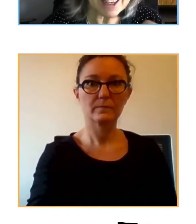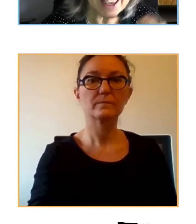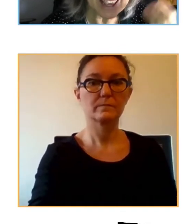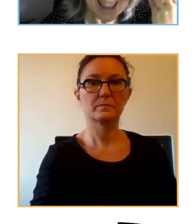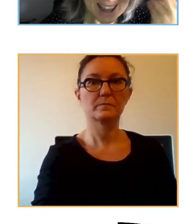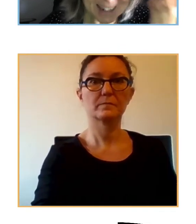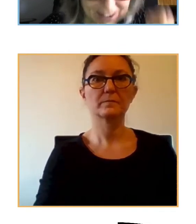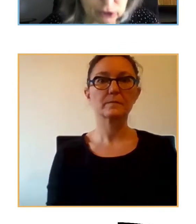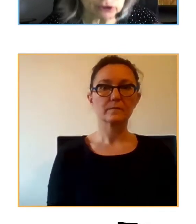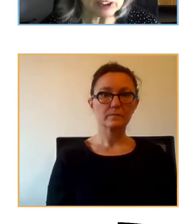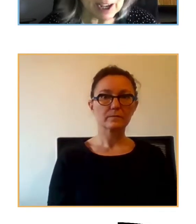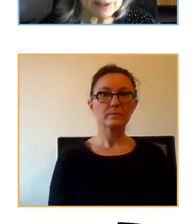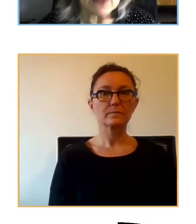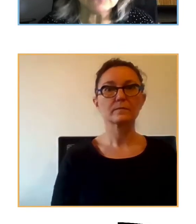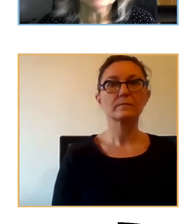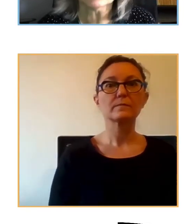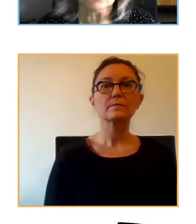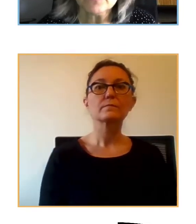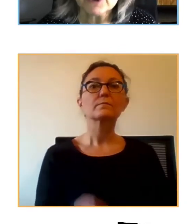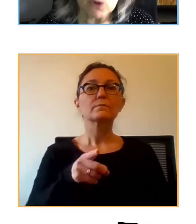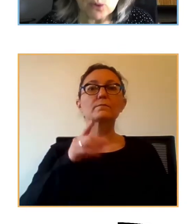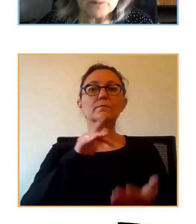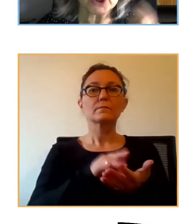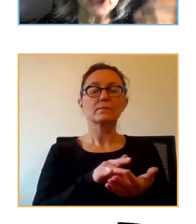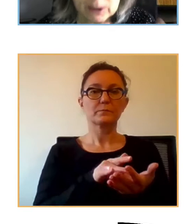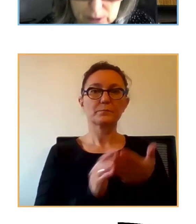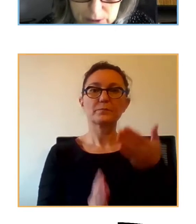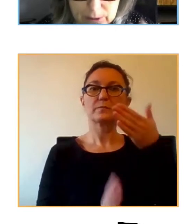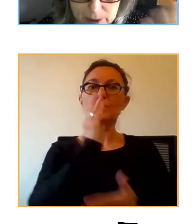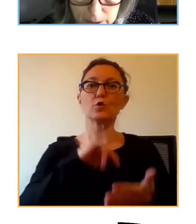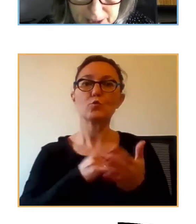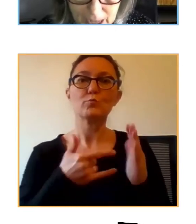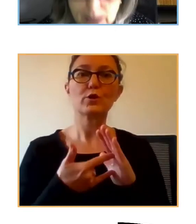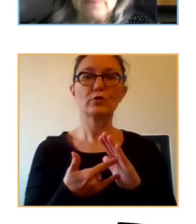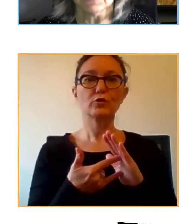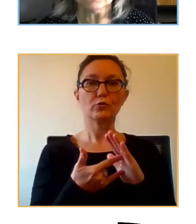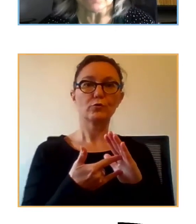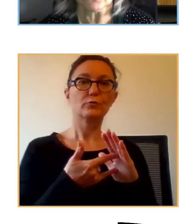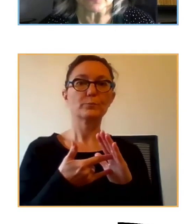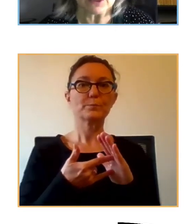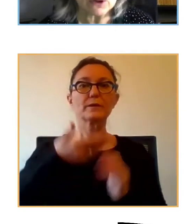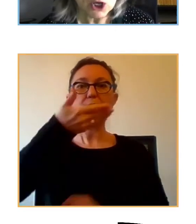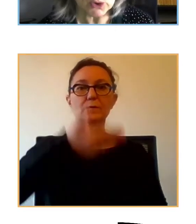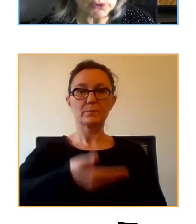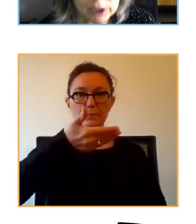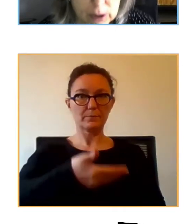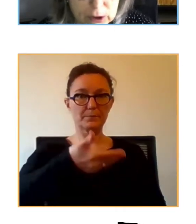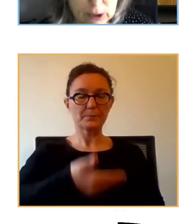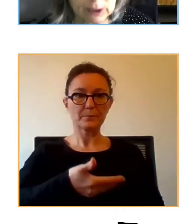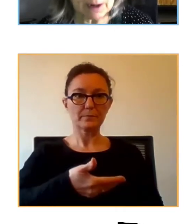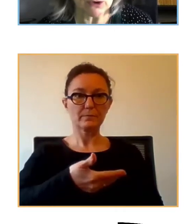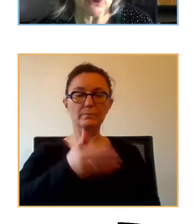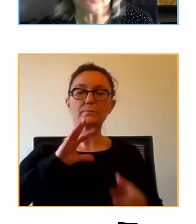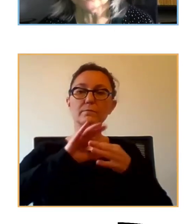a que en estos se ha quedado interrumpido un proyecto vital relacionado con un